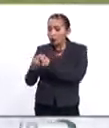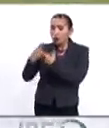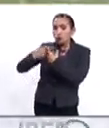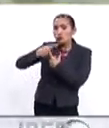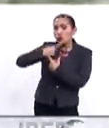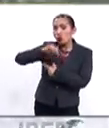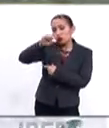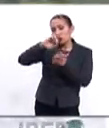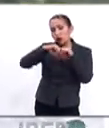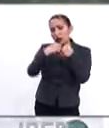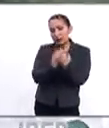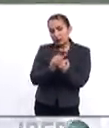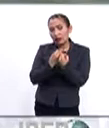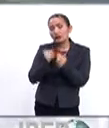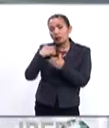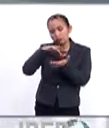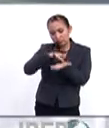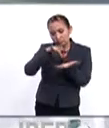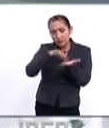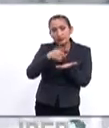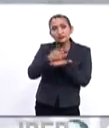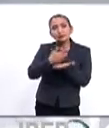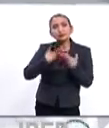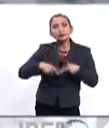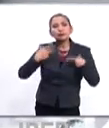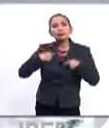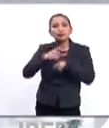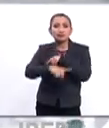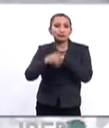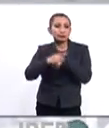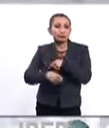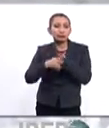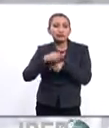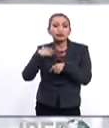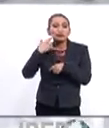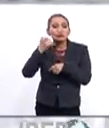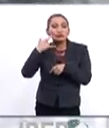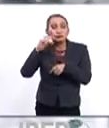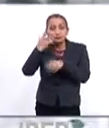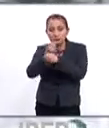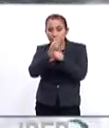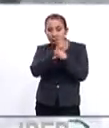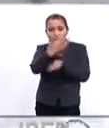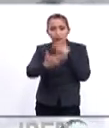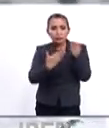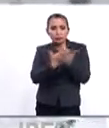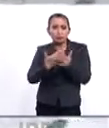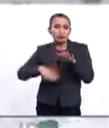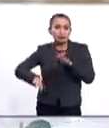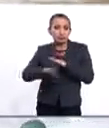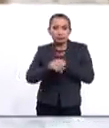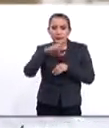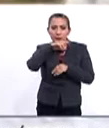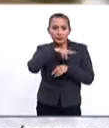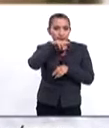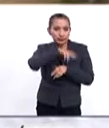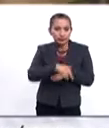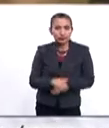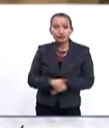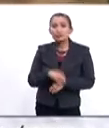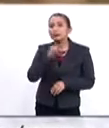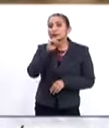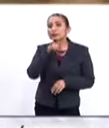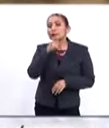la Cruz Roja y otras organizaciones, seguirán brindando ayuda a las personas afectadas y tratarán de reestablecer los servicios básicos lo antes posible.